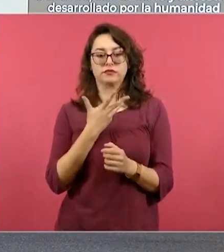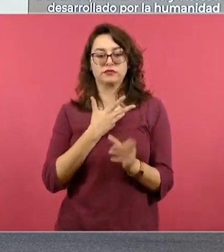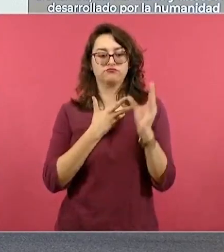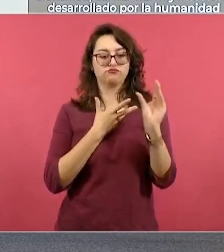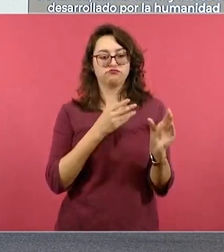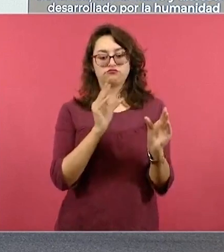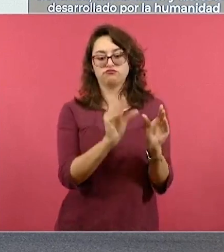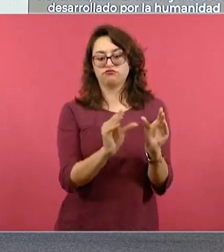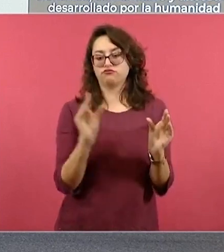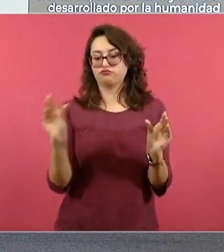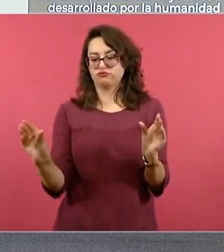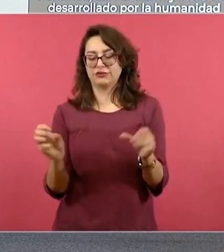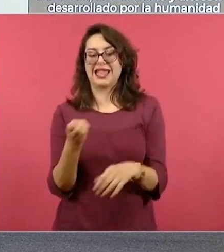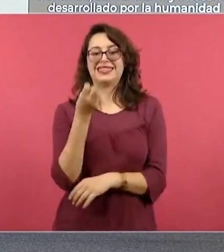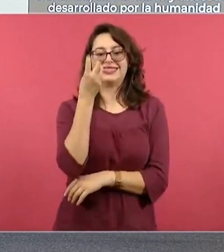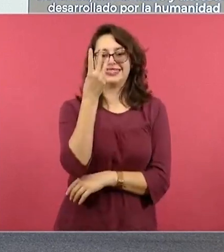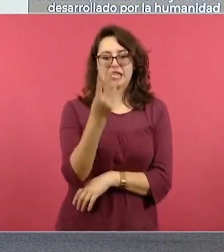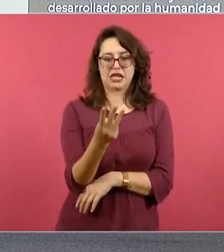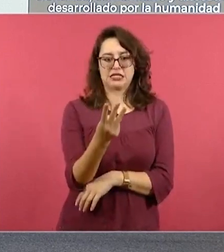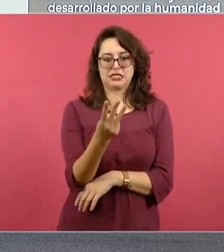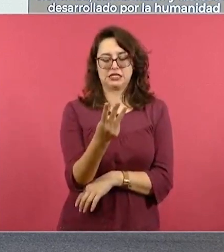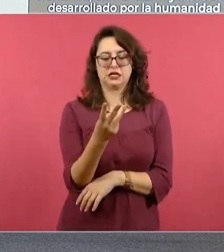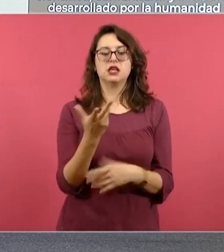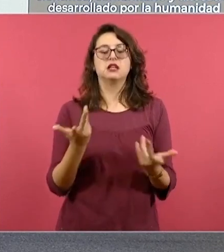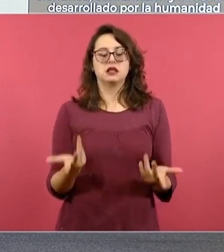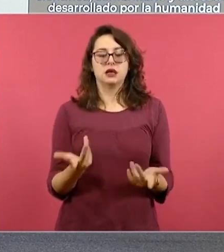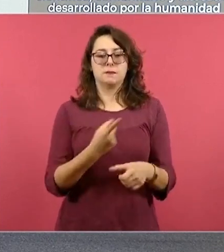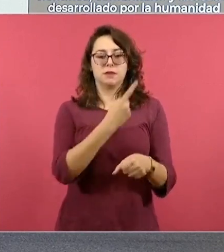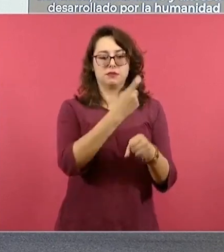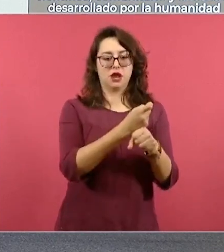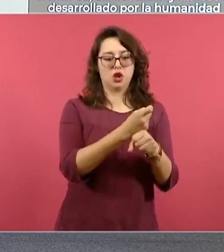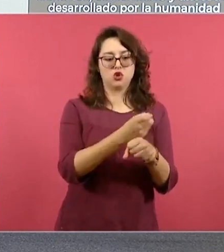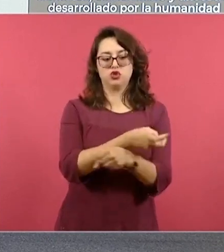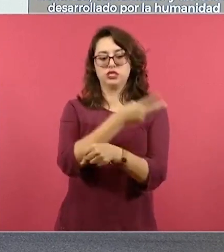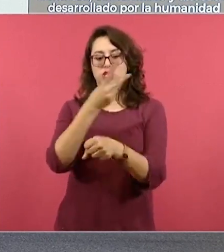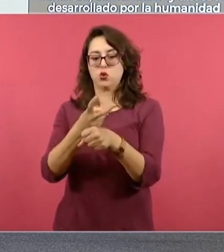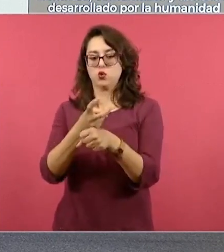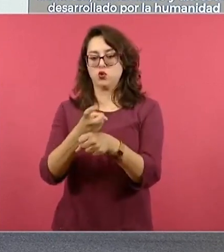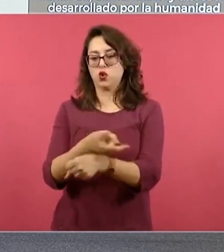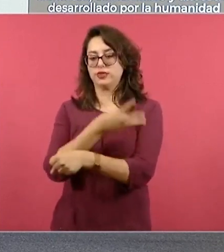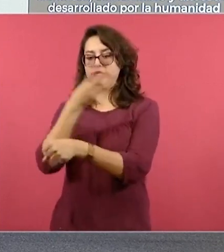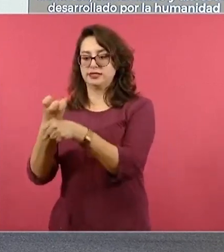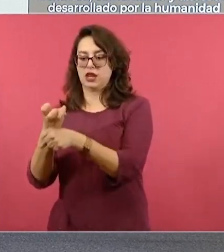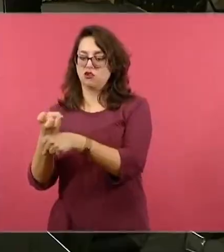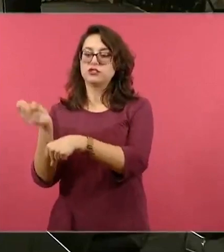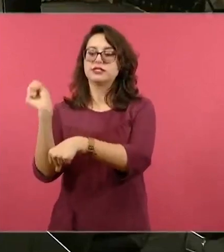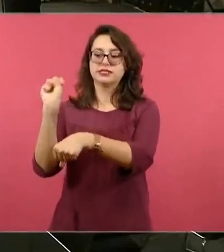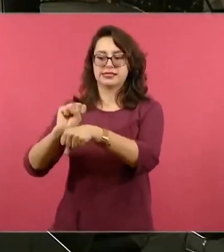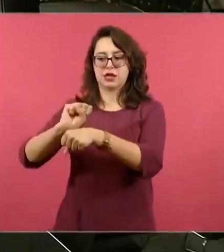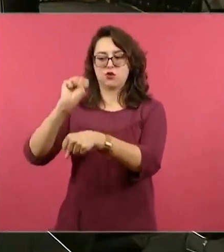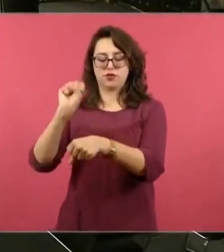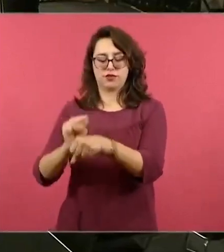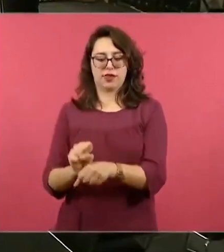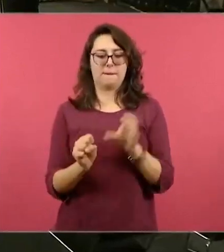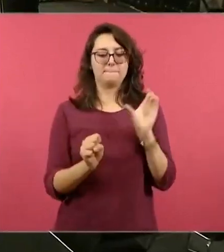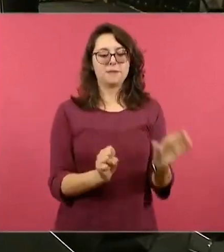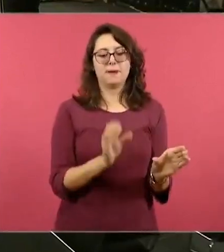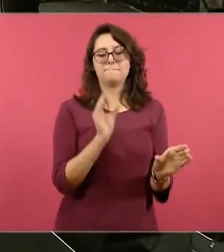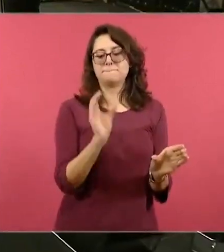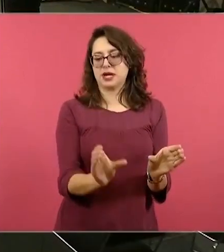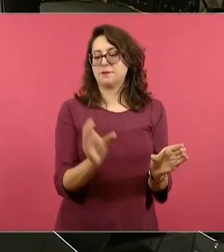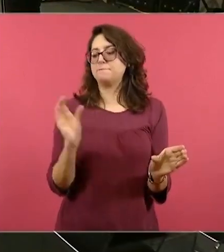Son tres colecciones, una por grado. Una para primer grado secundaria, otra para segundo y otra para